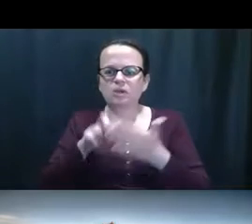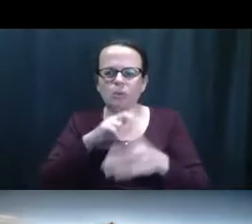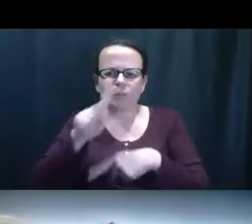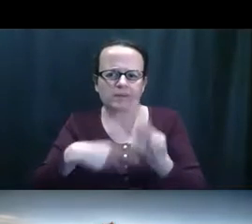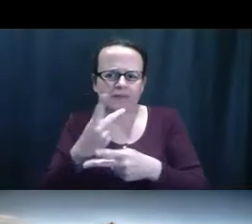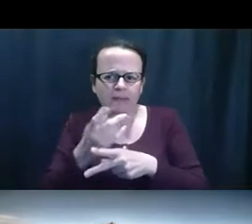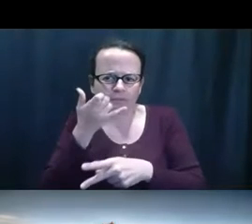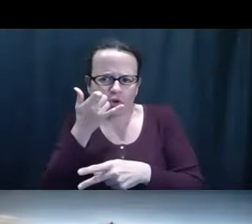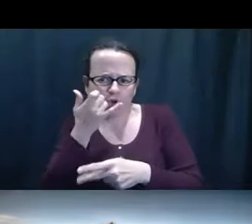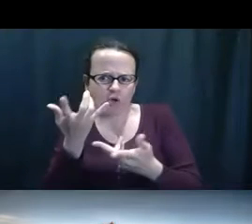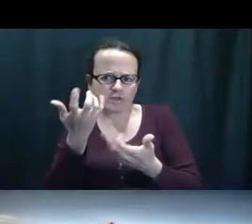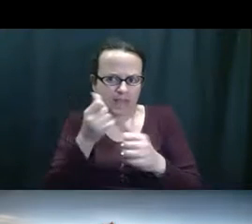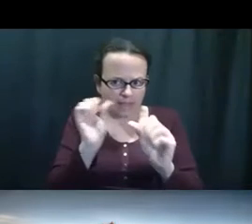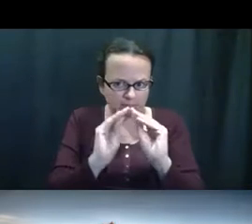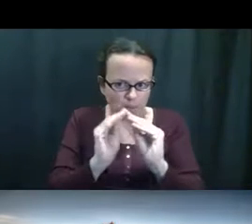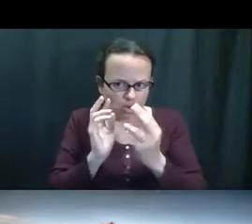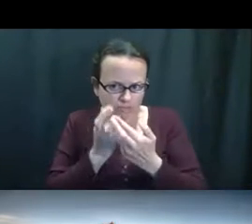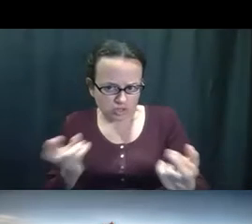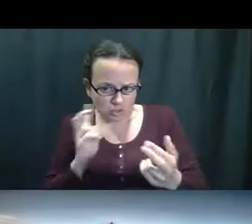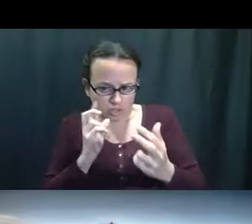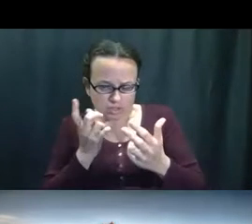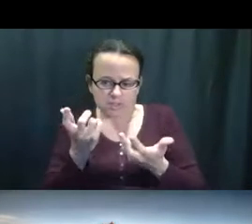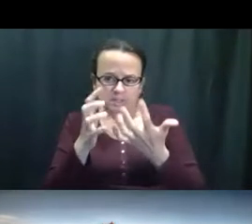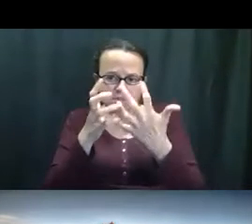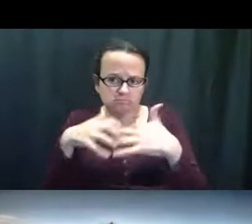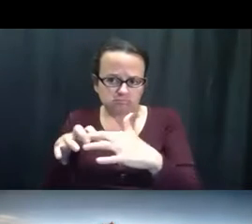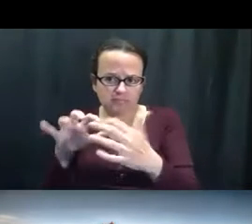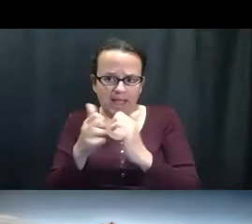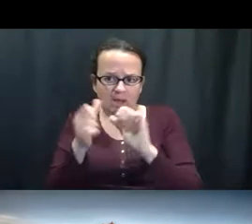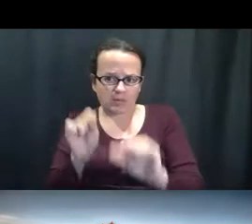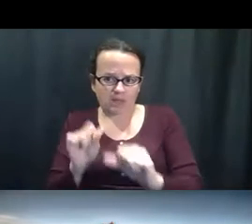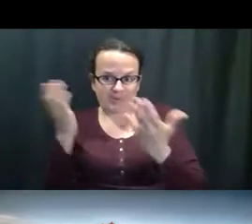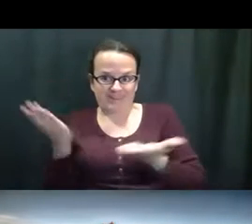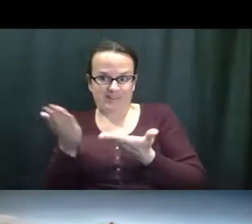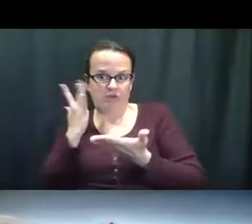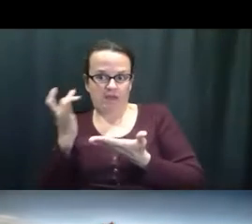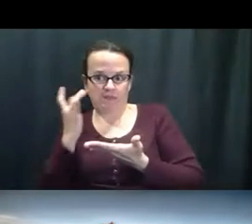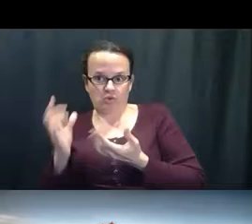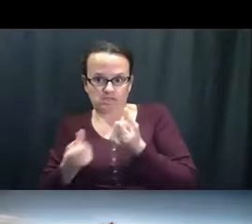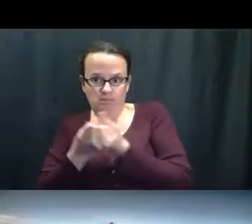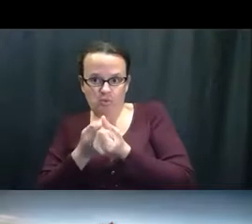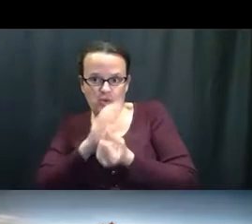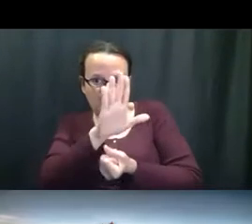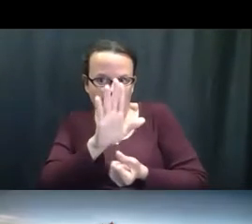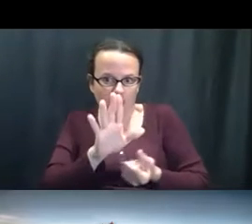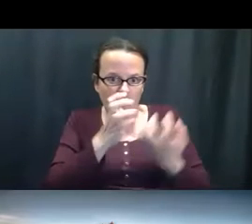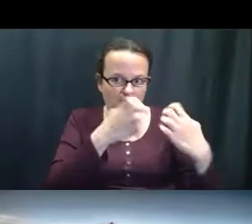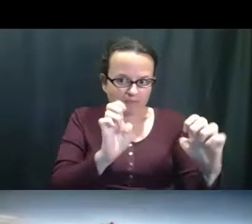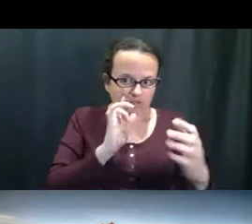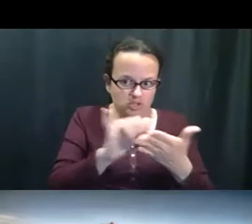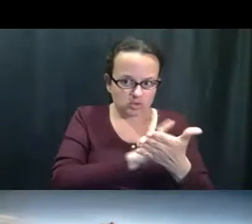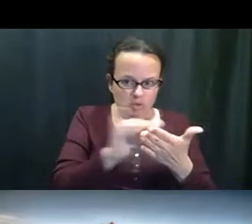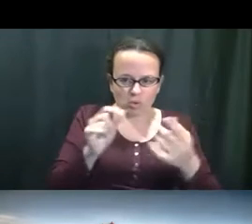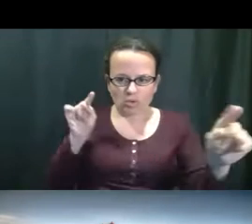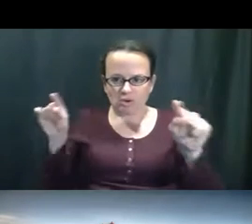ellos de vez en cuando. ¿Qué que qué que de llamar se están recibiendo? ¿Qué recursos necesitas? Qué ayuda? Nosotros la